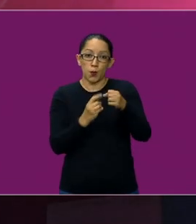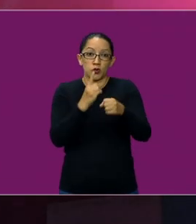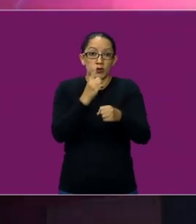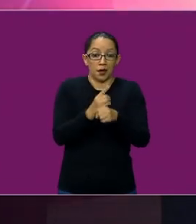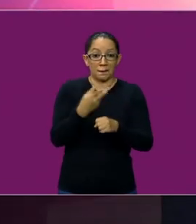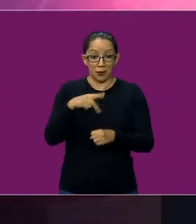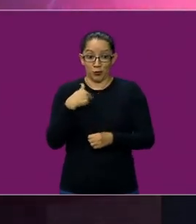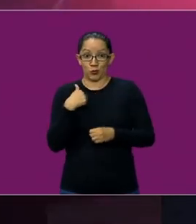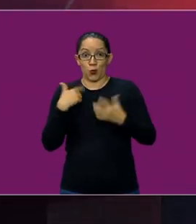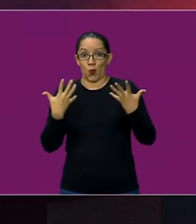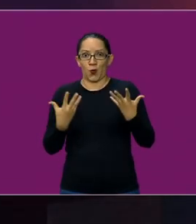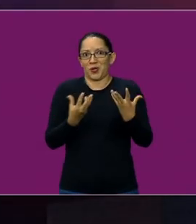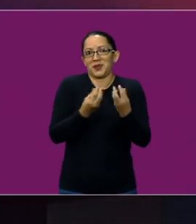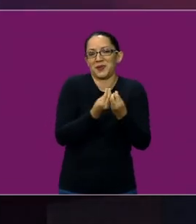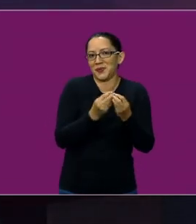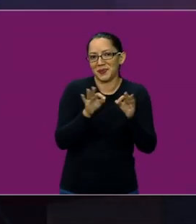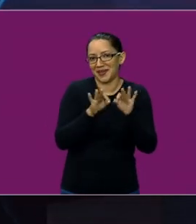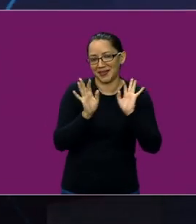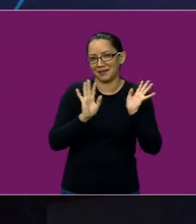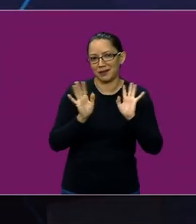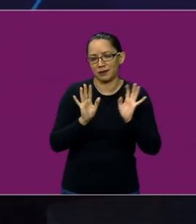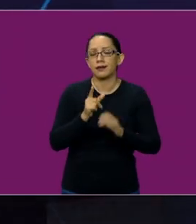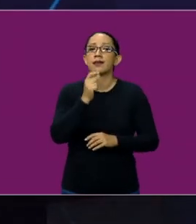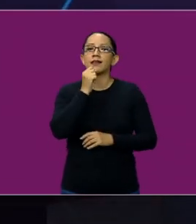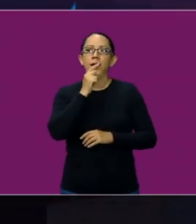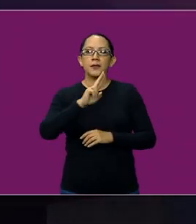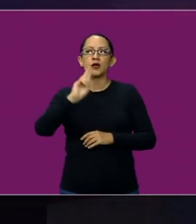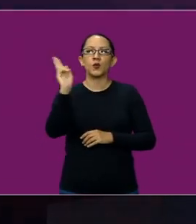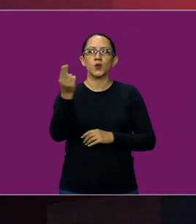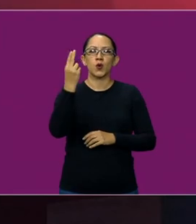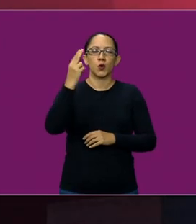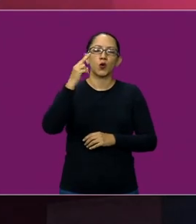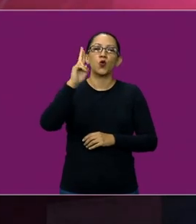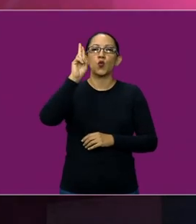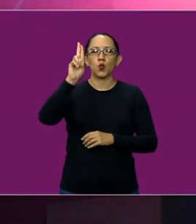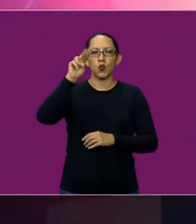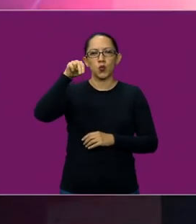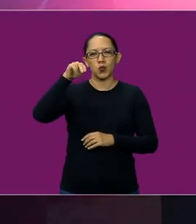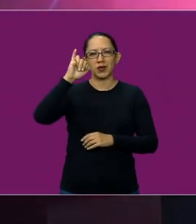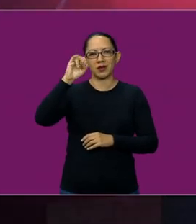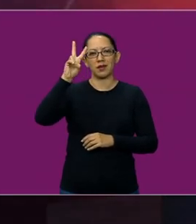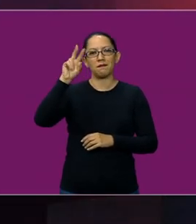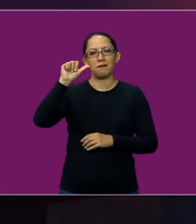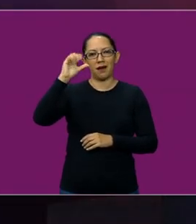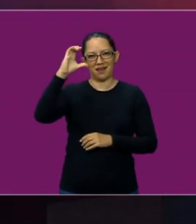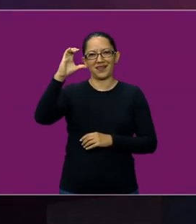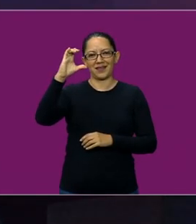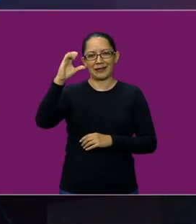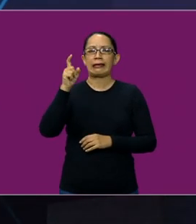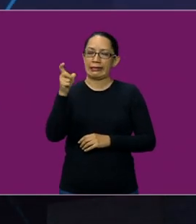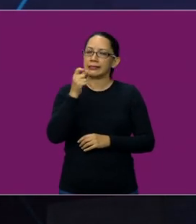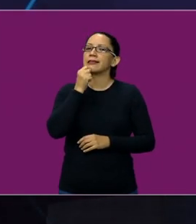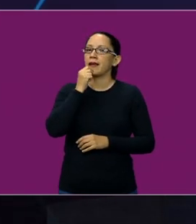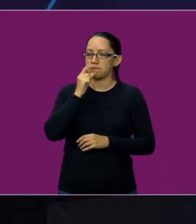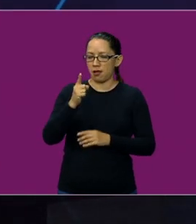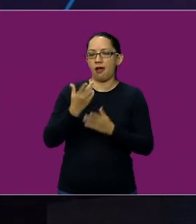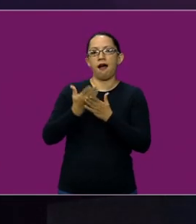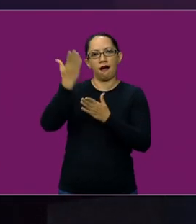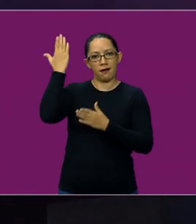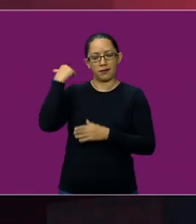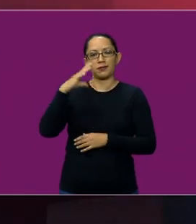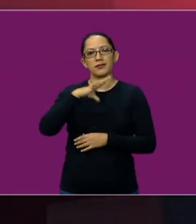tocó involucrarme por otras circunstancias, en la UNIVAC, el doctor Arismendi, y a raíz de que